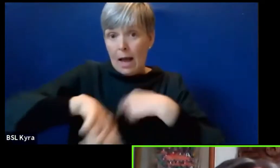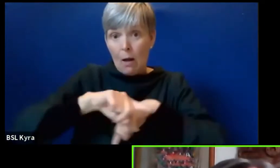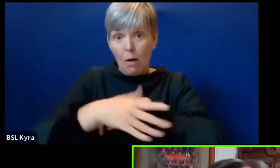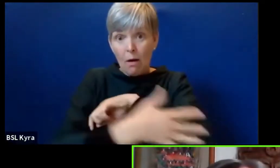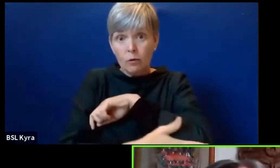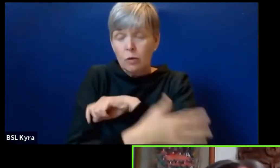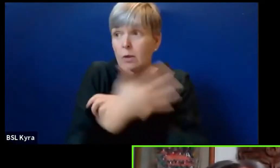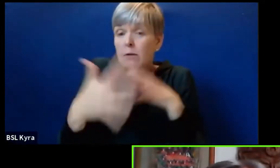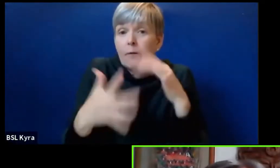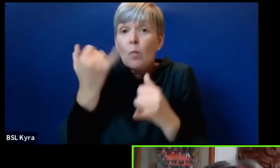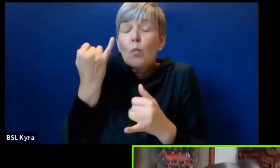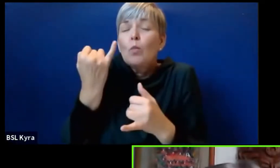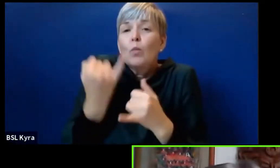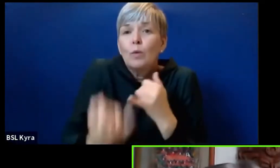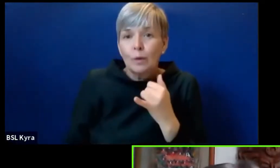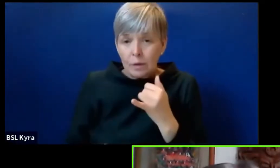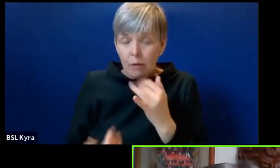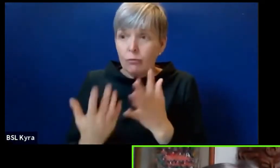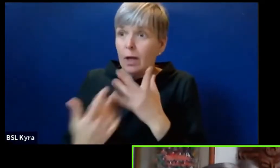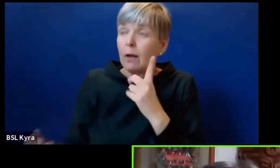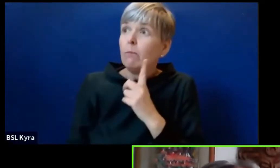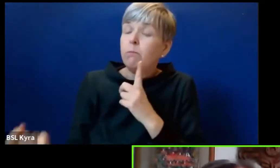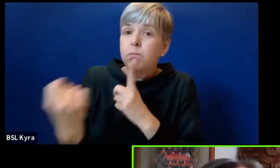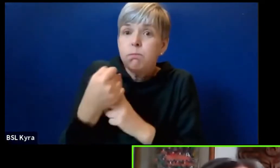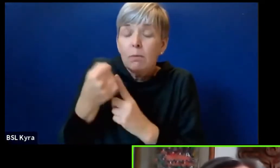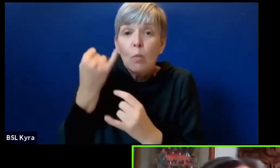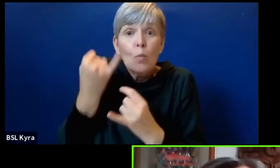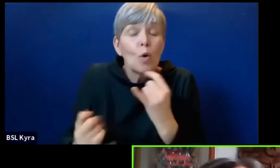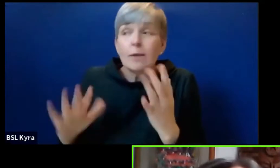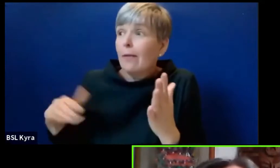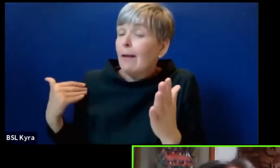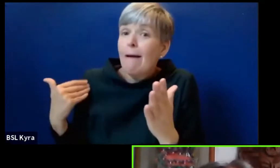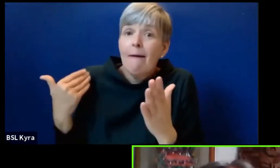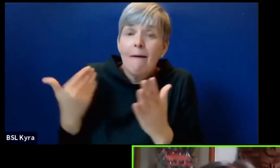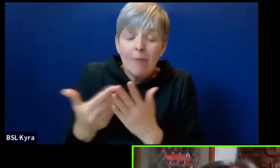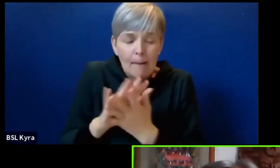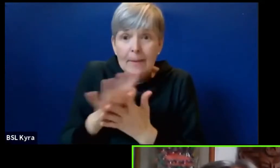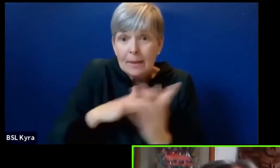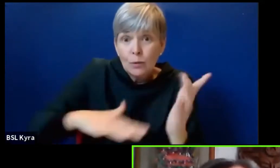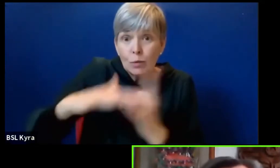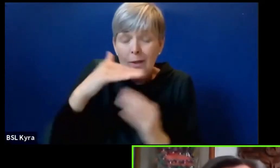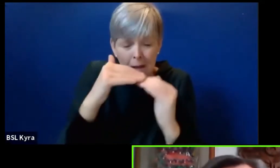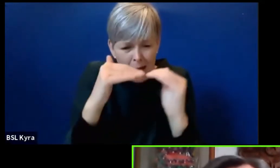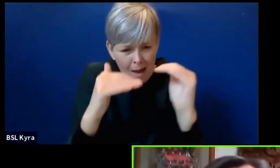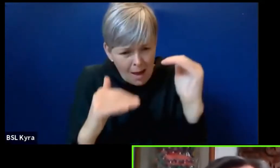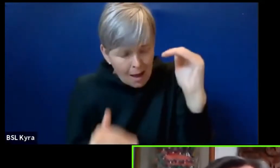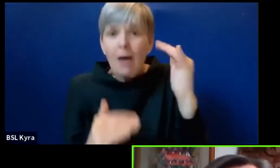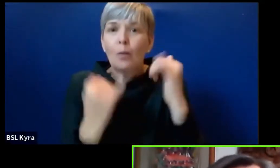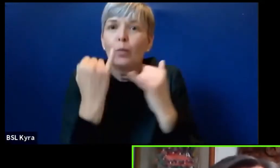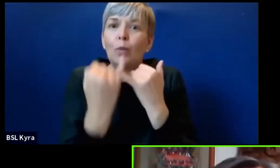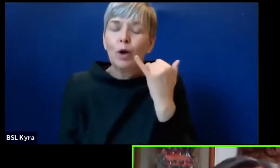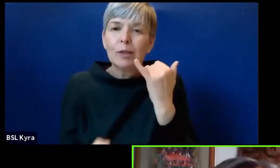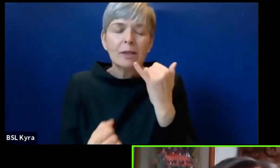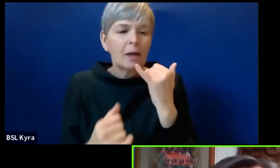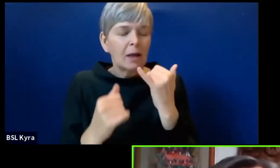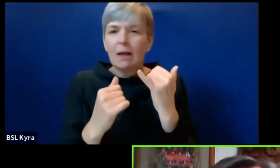injusticias y desigualdades. Por lo tanto, el tema que se plantea en este evento es